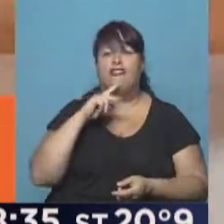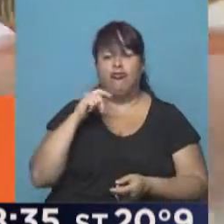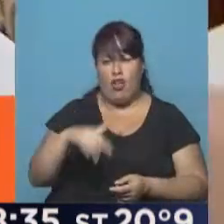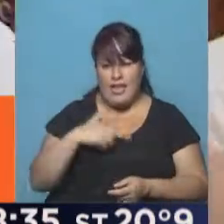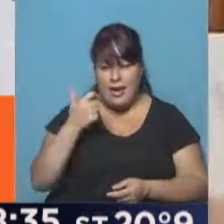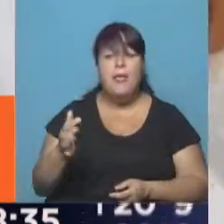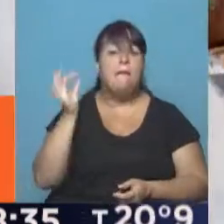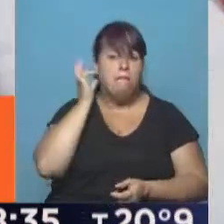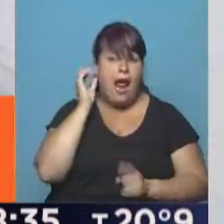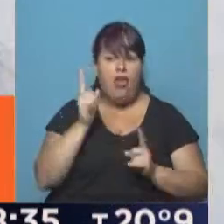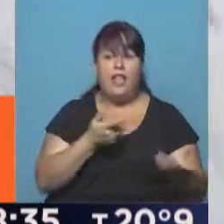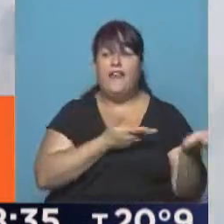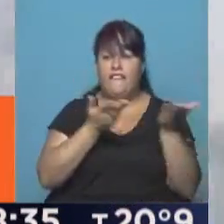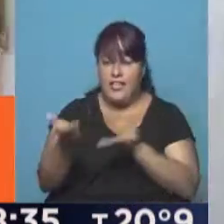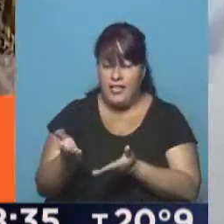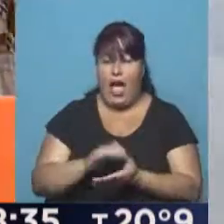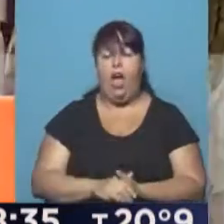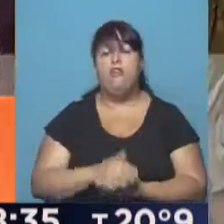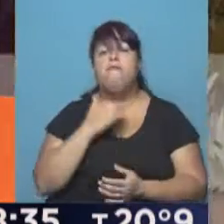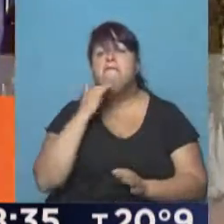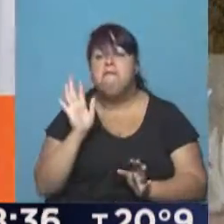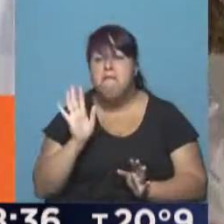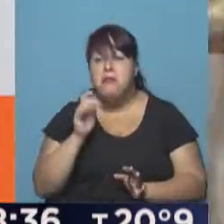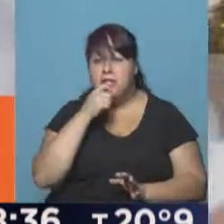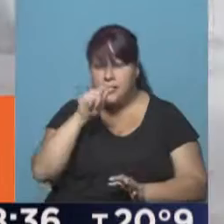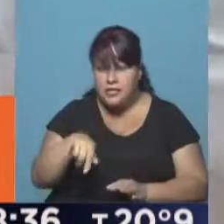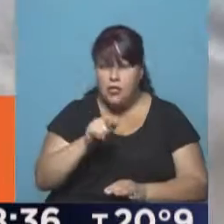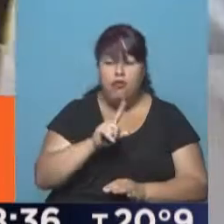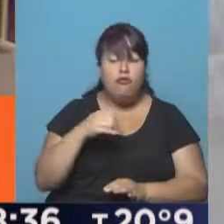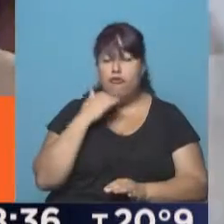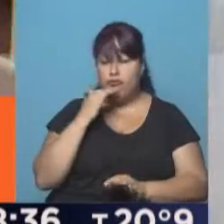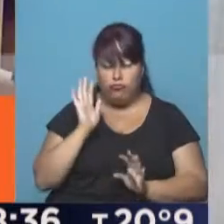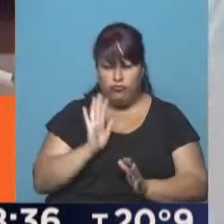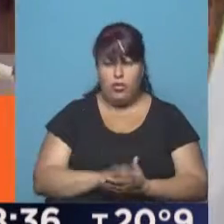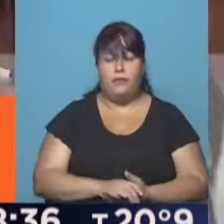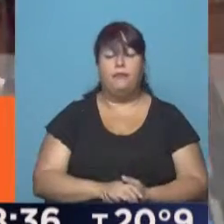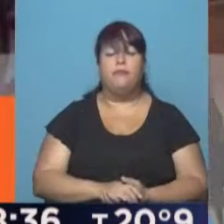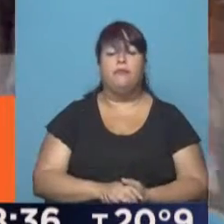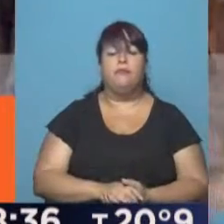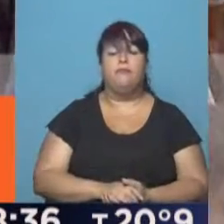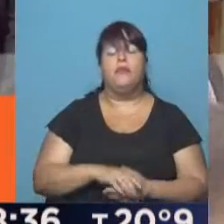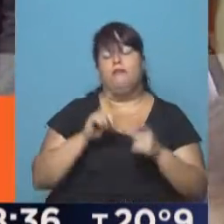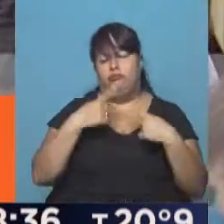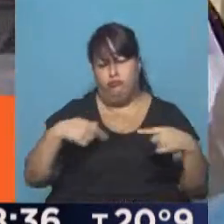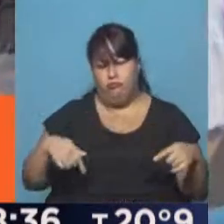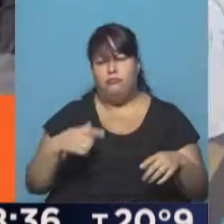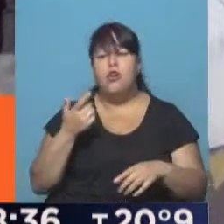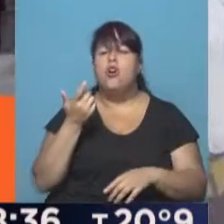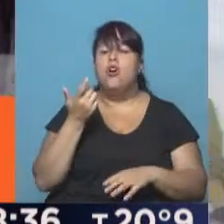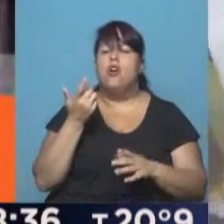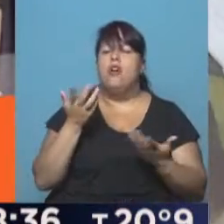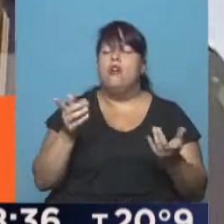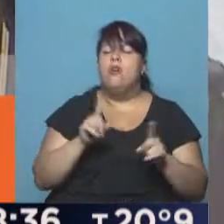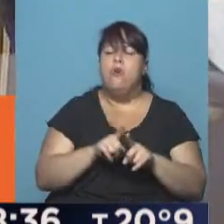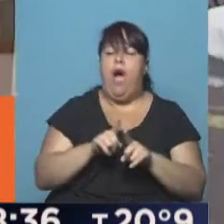Diego Maradona también está invitado, no se sabe si va a concurrir o no, entre otros. Pocas, no